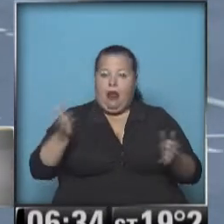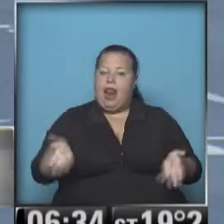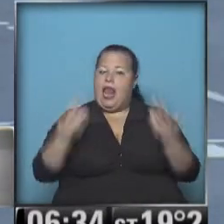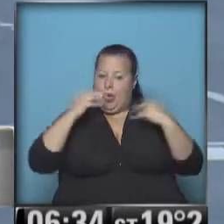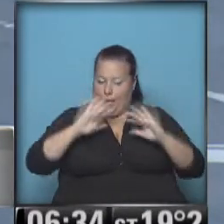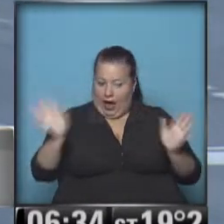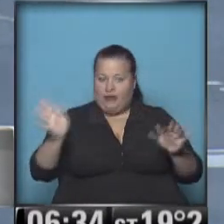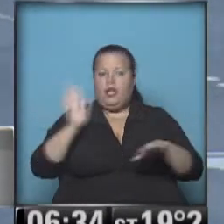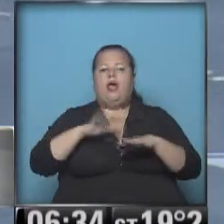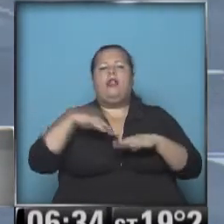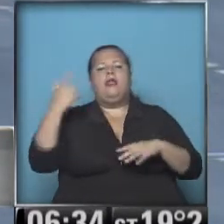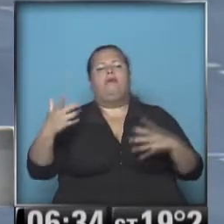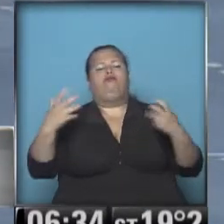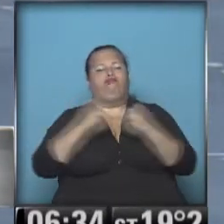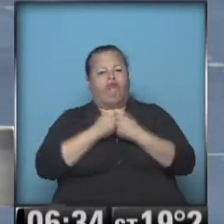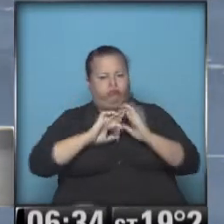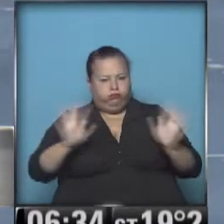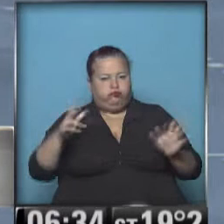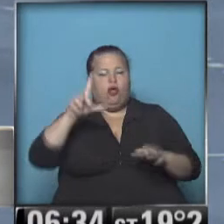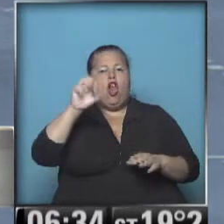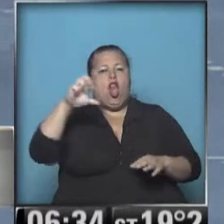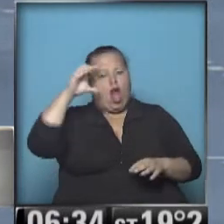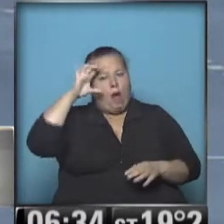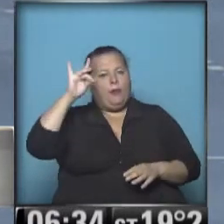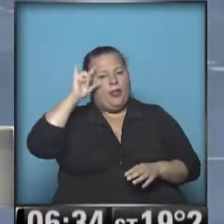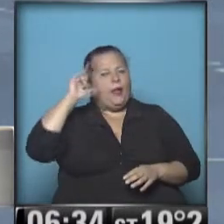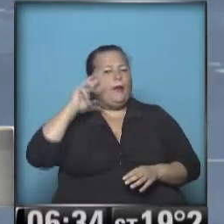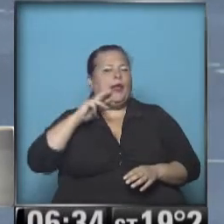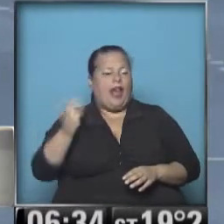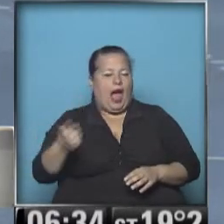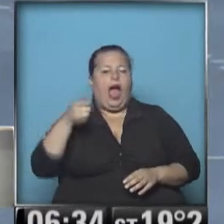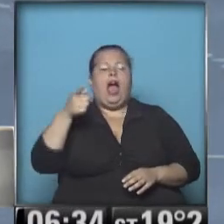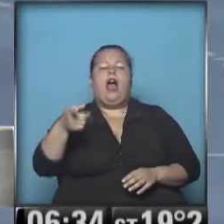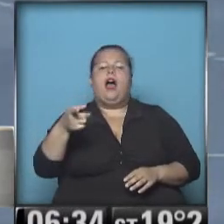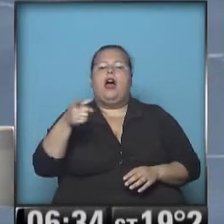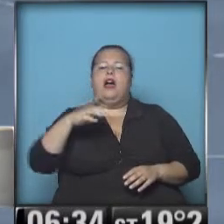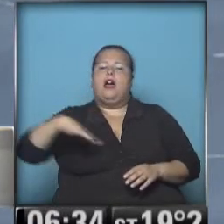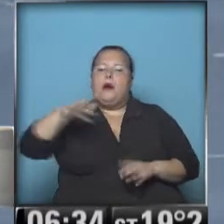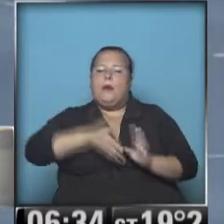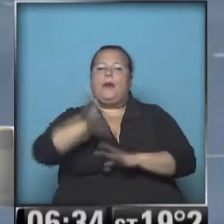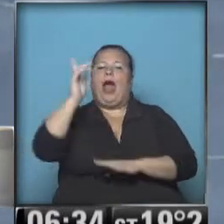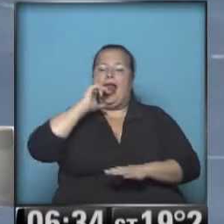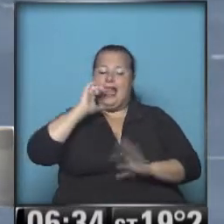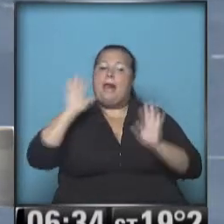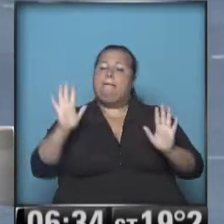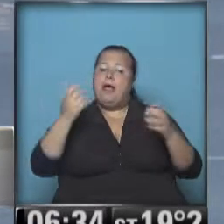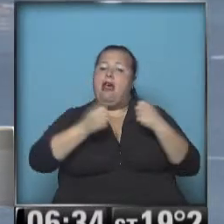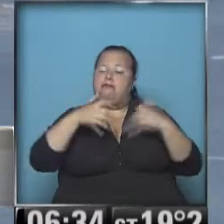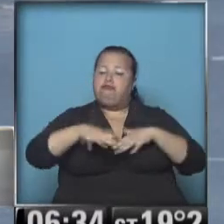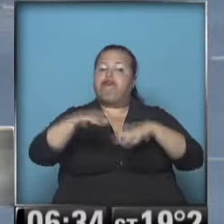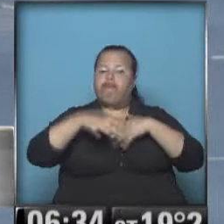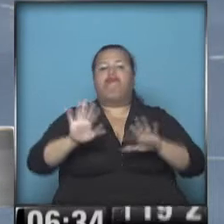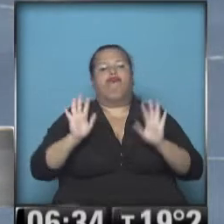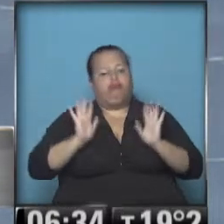luego de un incidente vial a la altura de Lope de Vega, zona de Asia Liniers. Pero el tránsito todavía